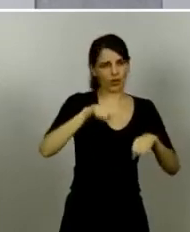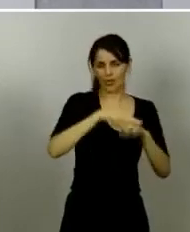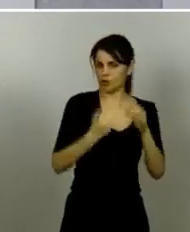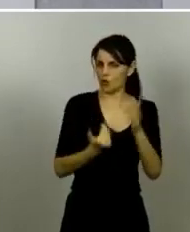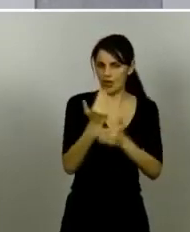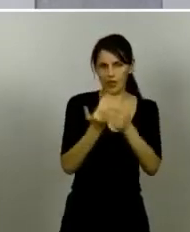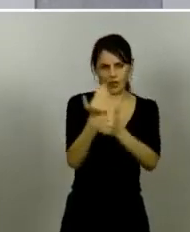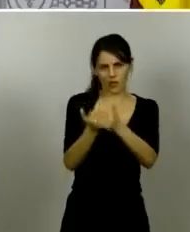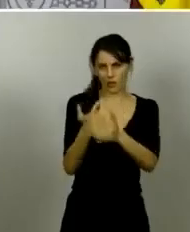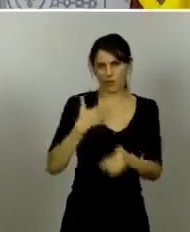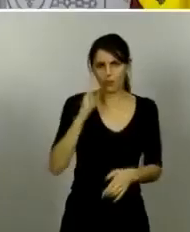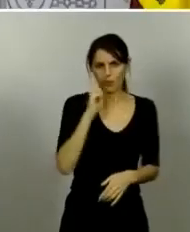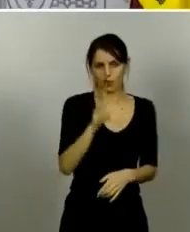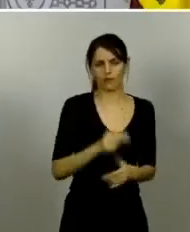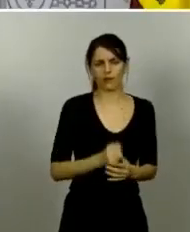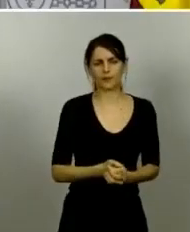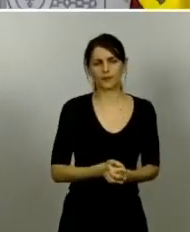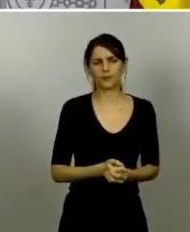pregunta a la cadena SER